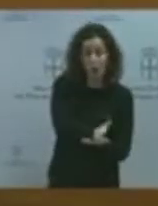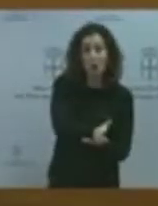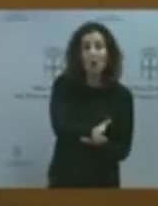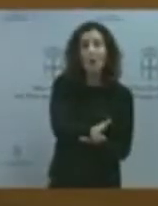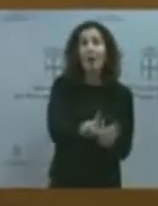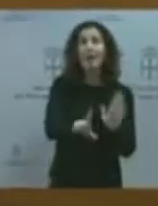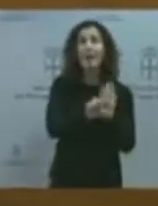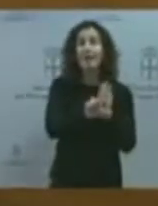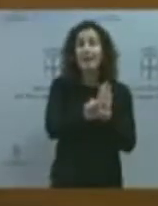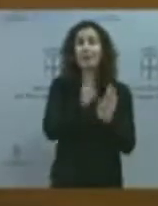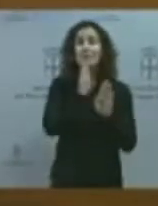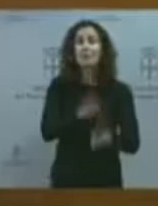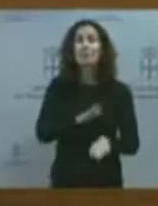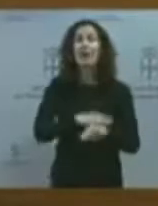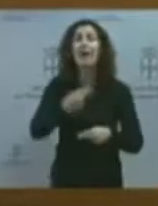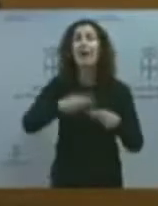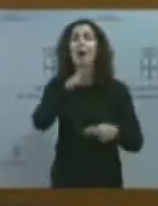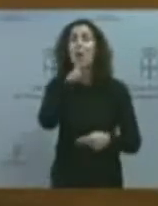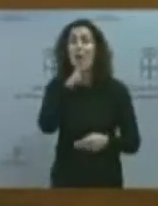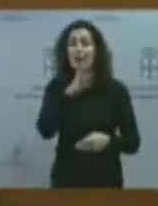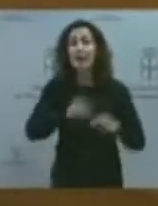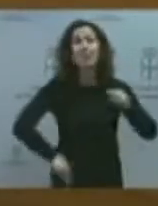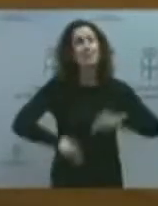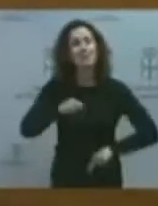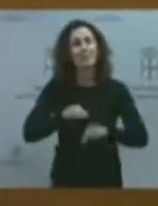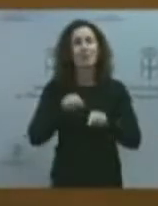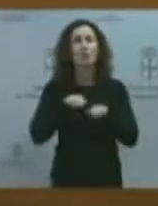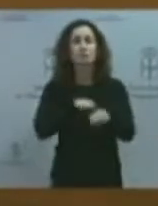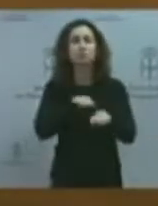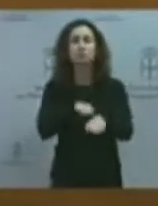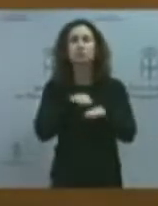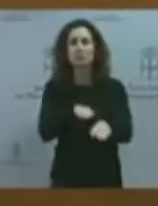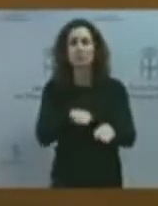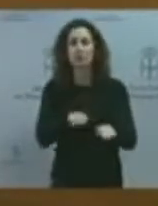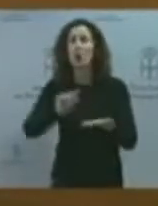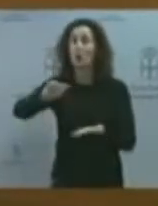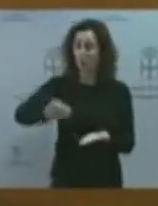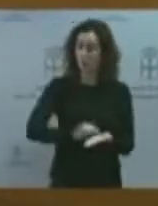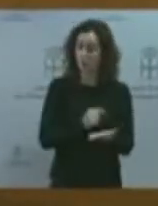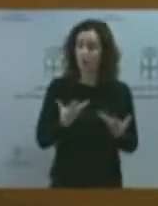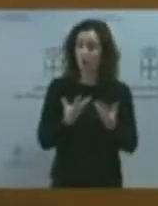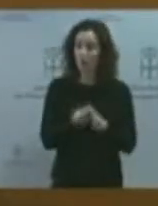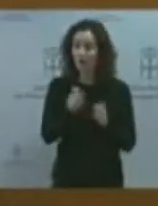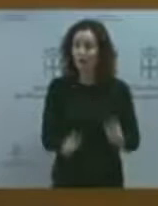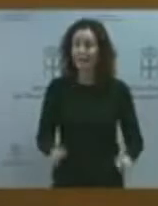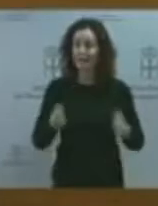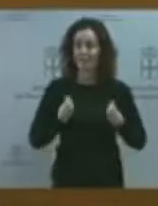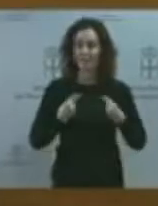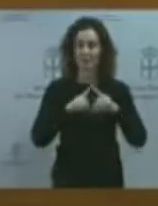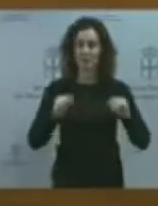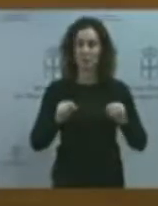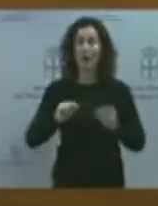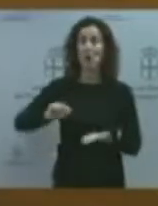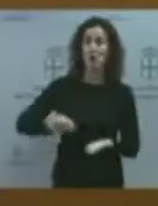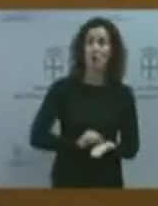en función del flujo de vehículos y luz. Este es el contrato con los asturianos. Este contrato nos dio 20 diputados. A